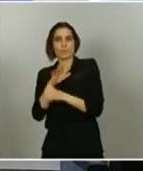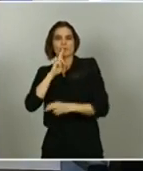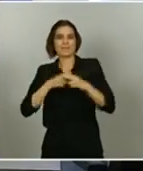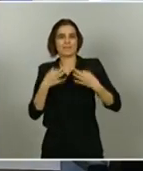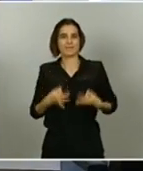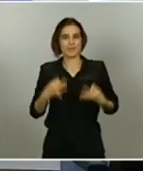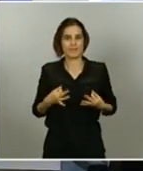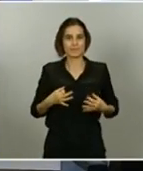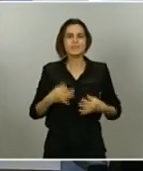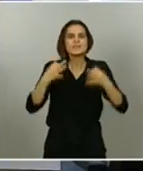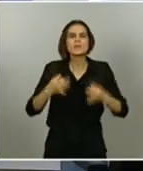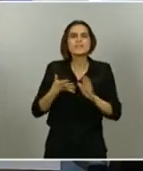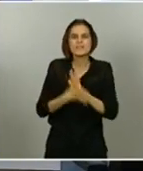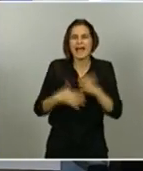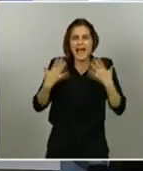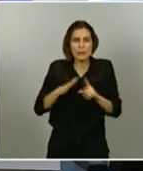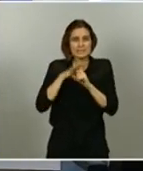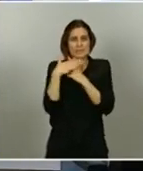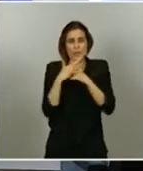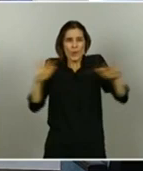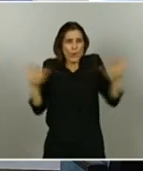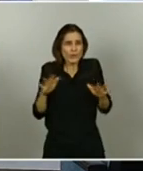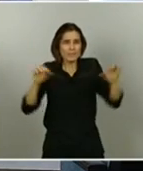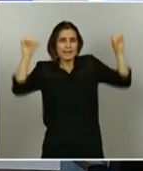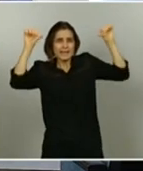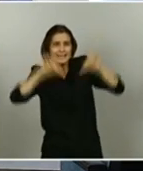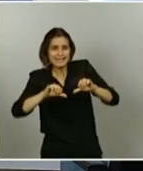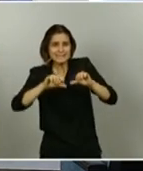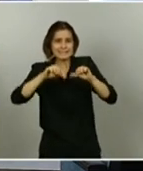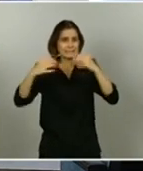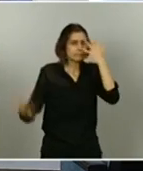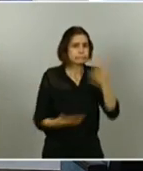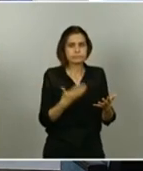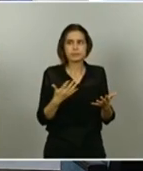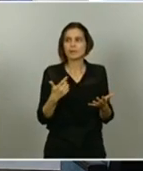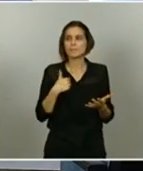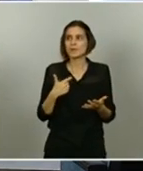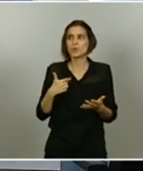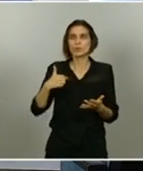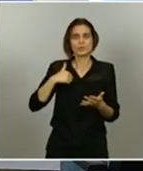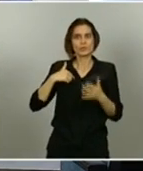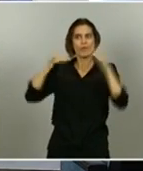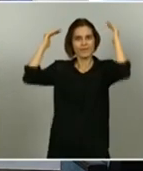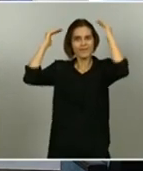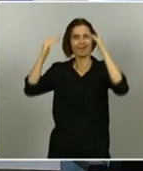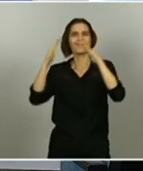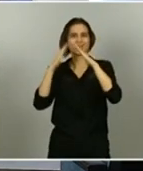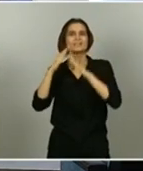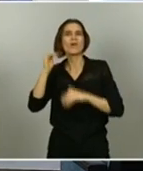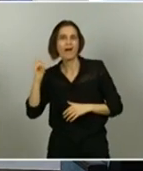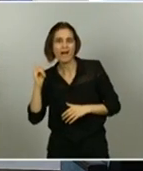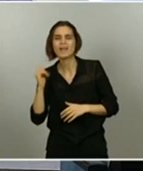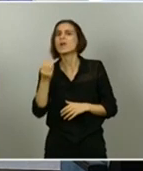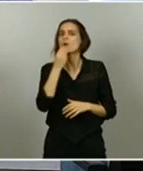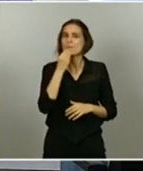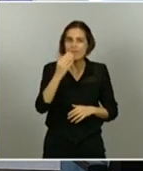mal dadas no te vas a quedar en una situación que te impida tener un techo, que te impida llenar la nevera, que te impida llegar a fin de mes, que te impida